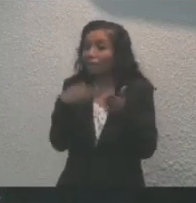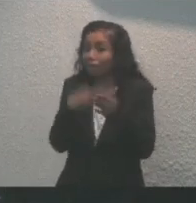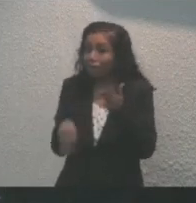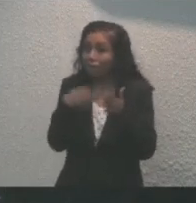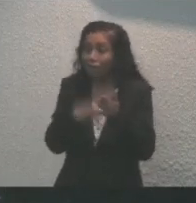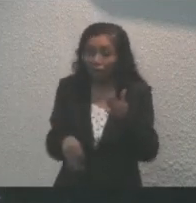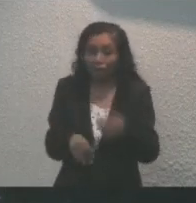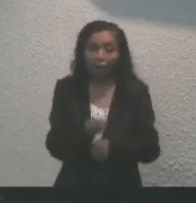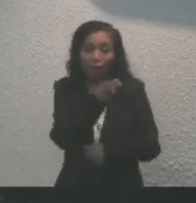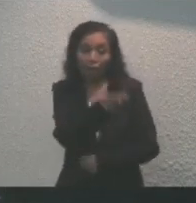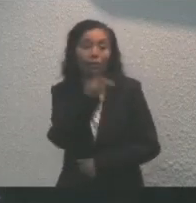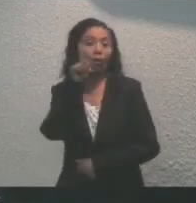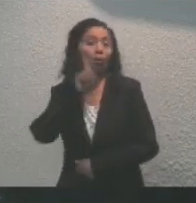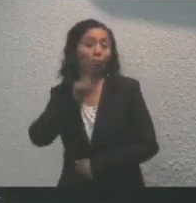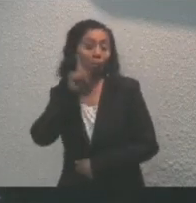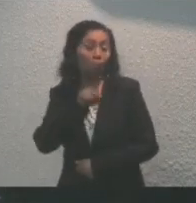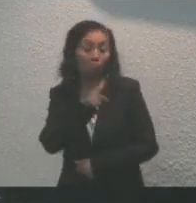mujer excepcional.